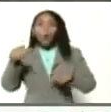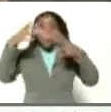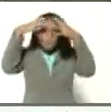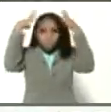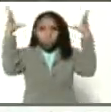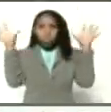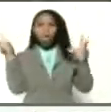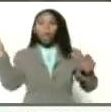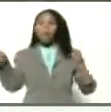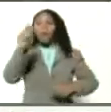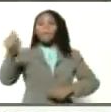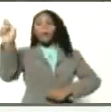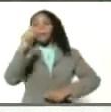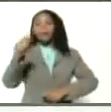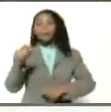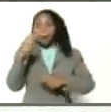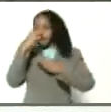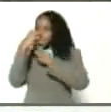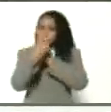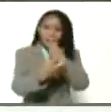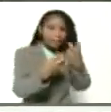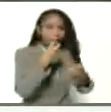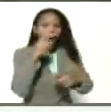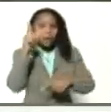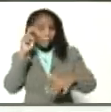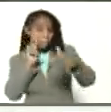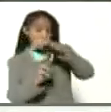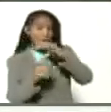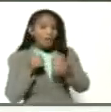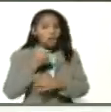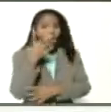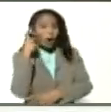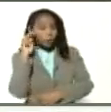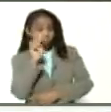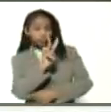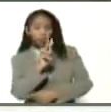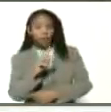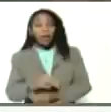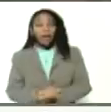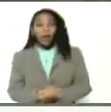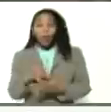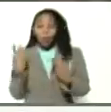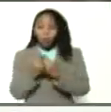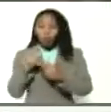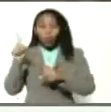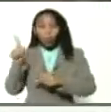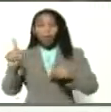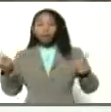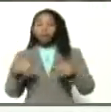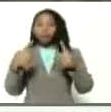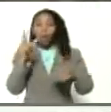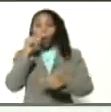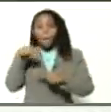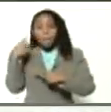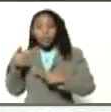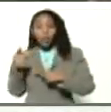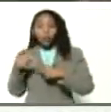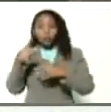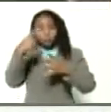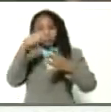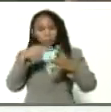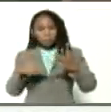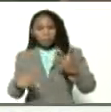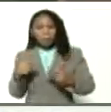personas, me visitaron en Miraflores. El maestro Abreu, Gustavo Dudamel y otras